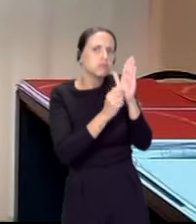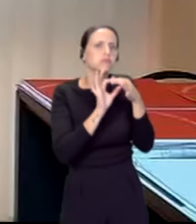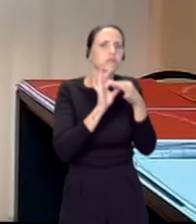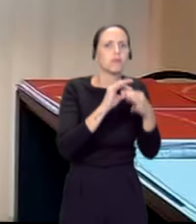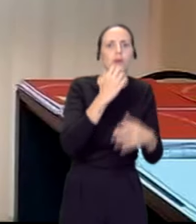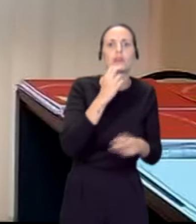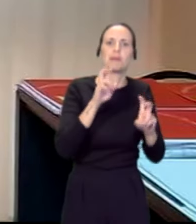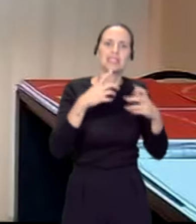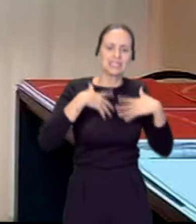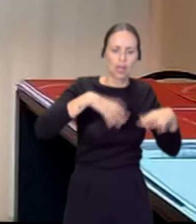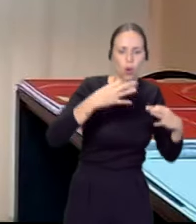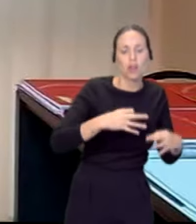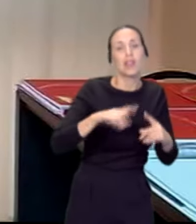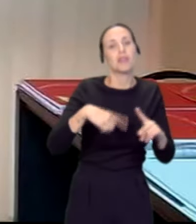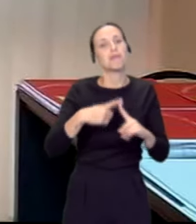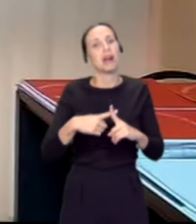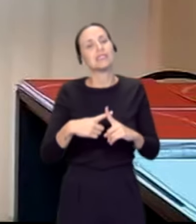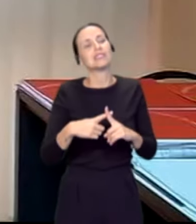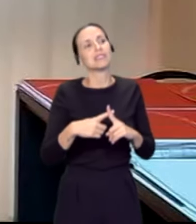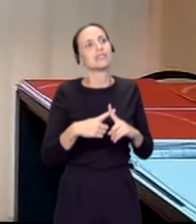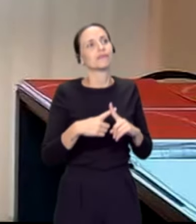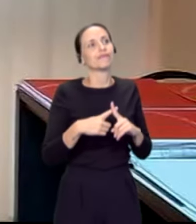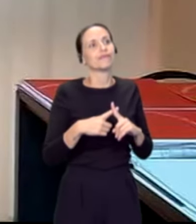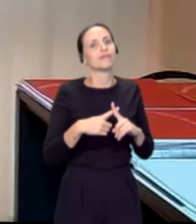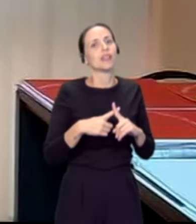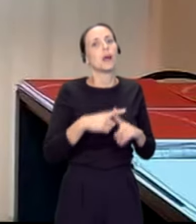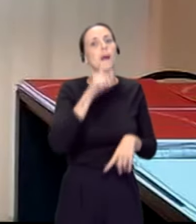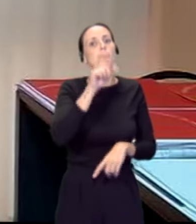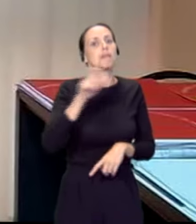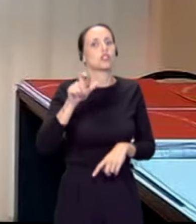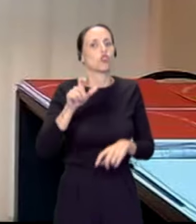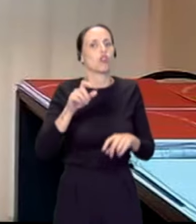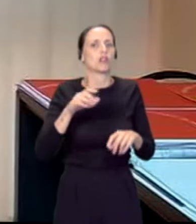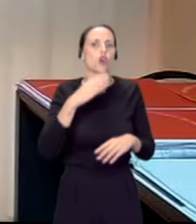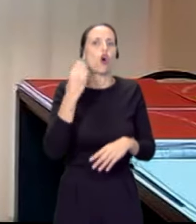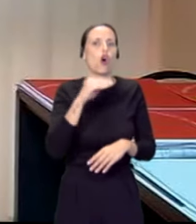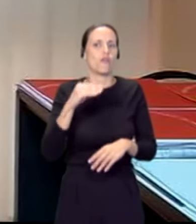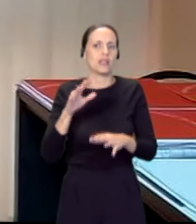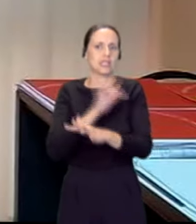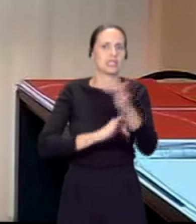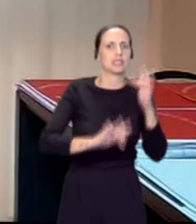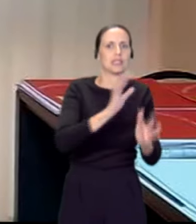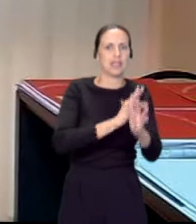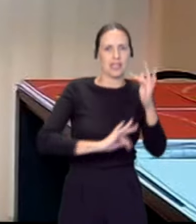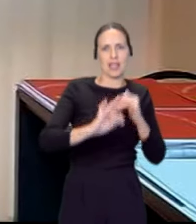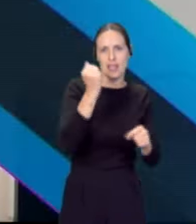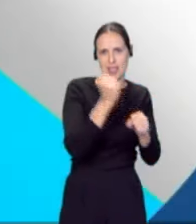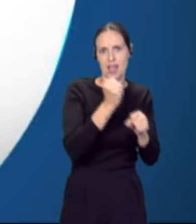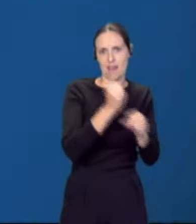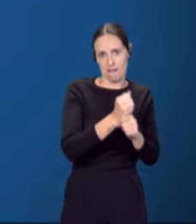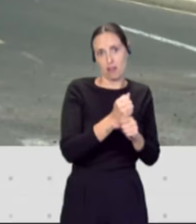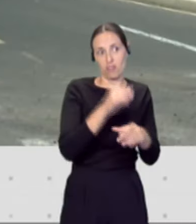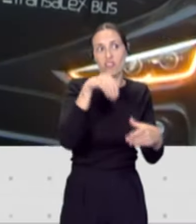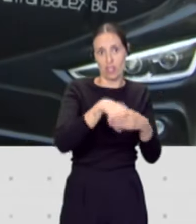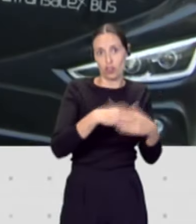la seguridad y con la incorporación de nuevas personas, nuevas generaciones al sector profesional del transporte de